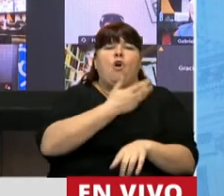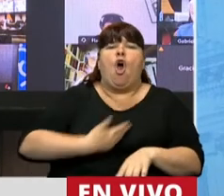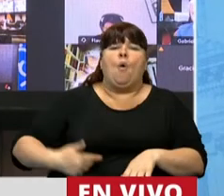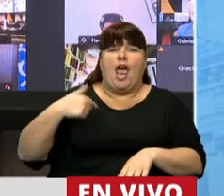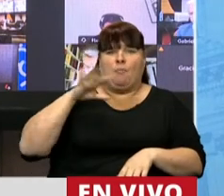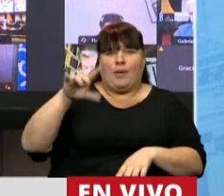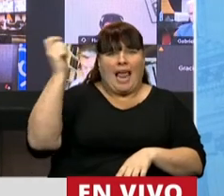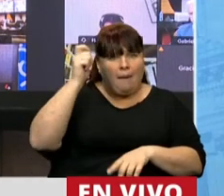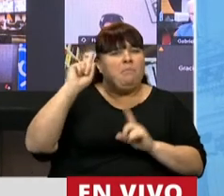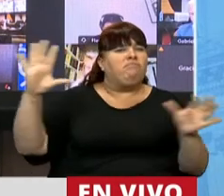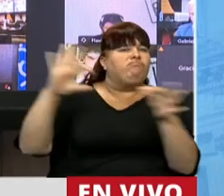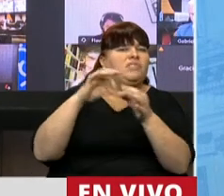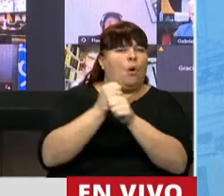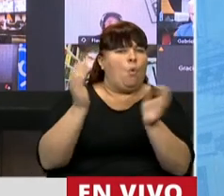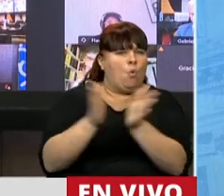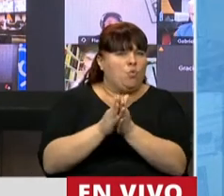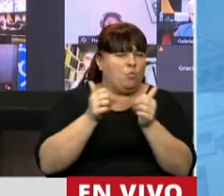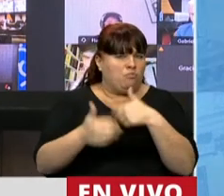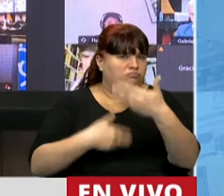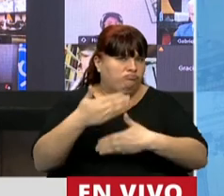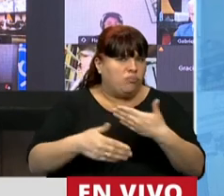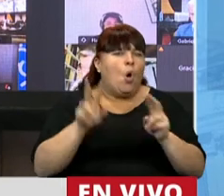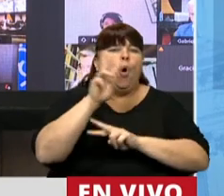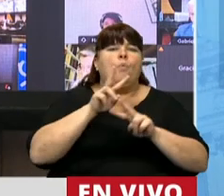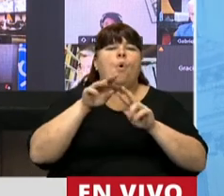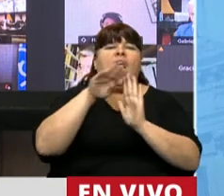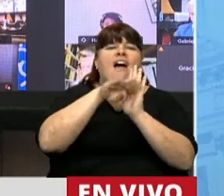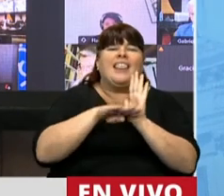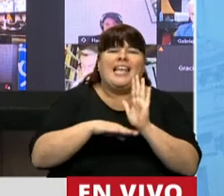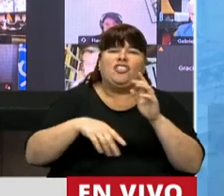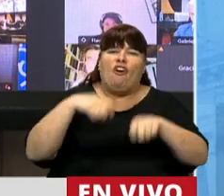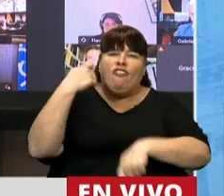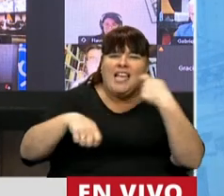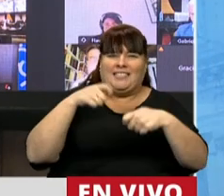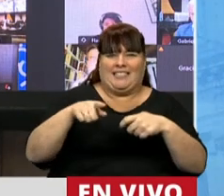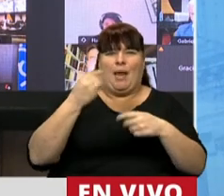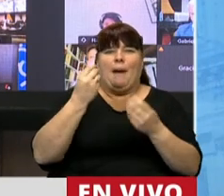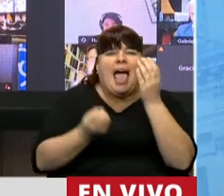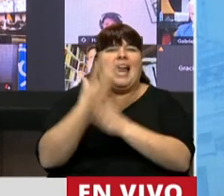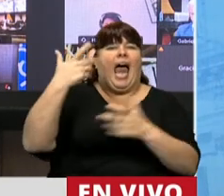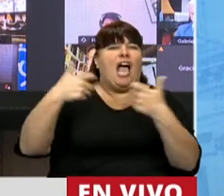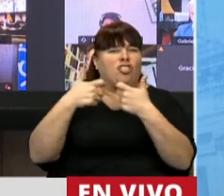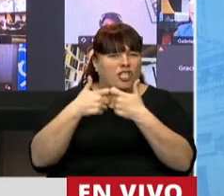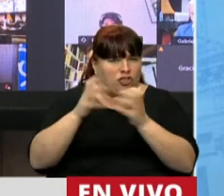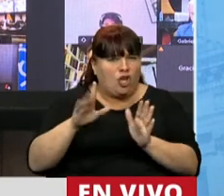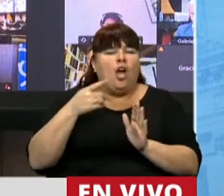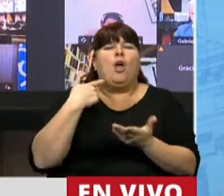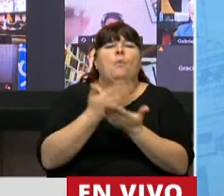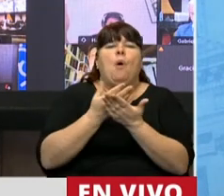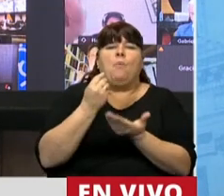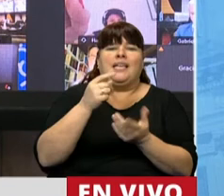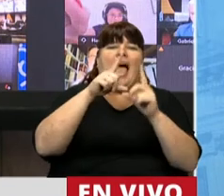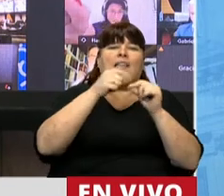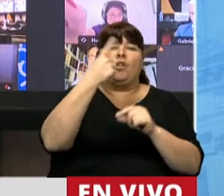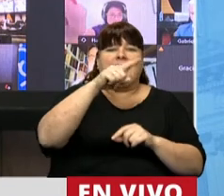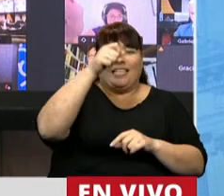mi provincia, la provincia de La Pampa. Y en esto de flexibilizar los requisitos referidos a la formalidad constitutiva, la propuesta consiste en sustituir